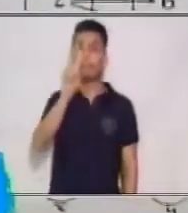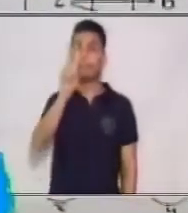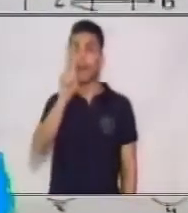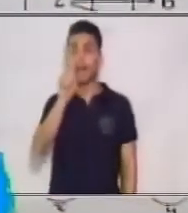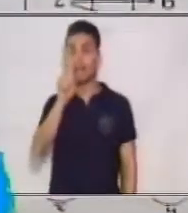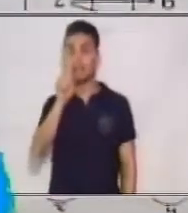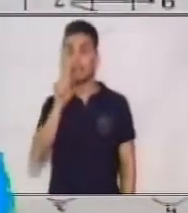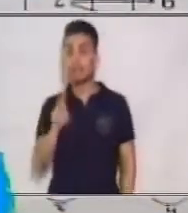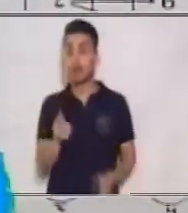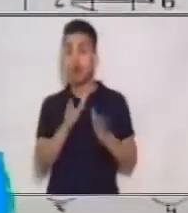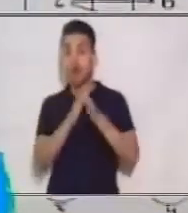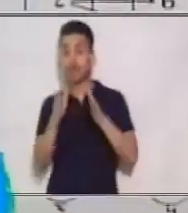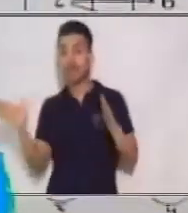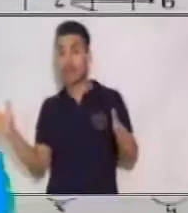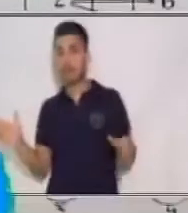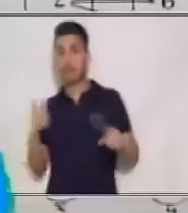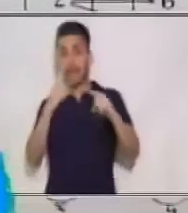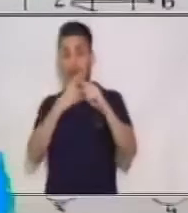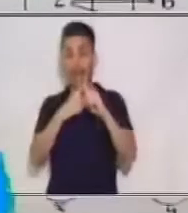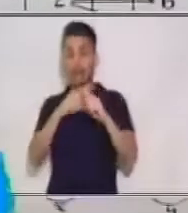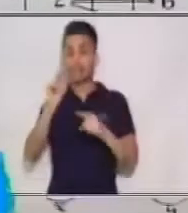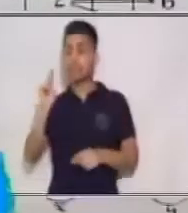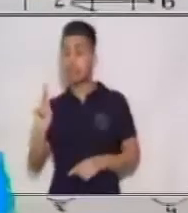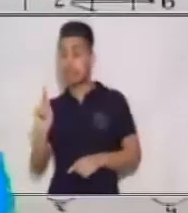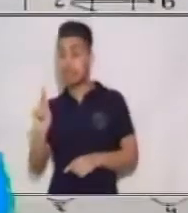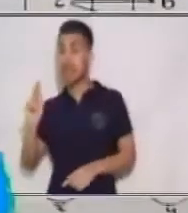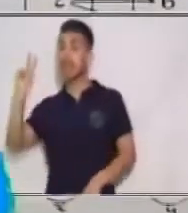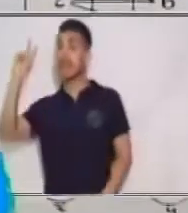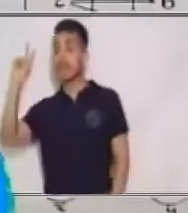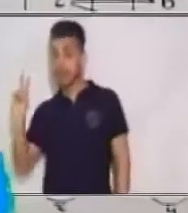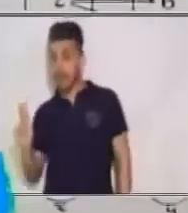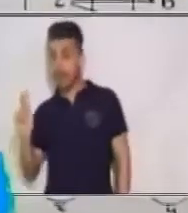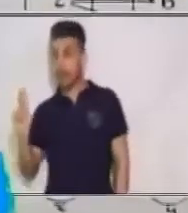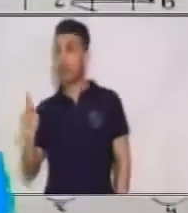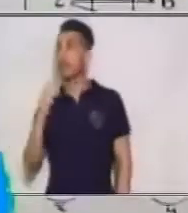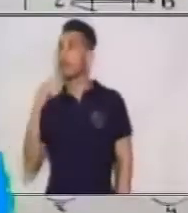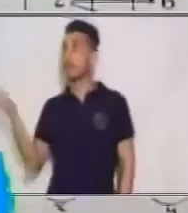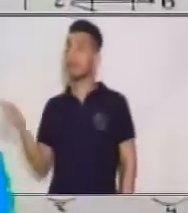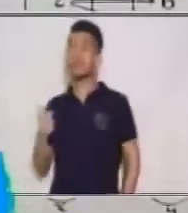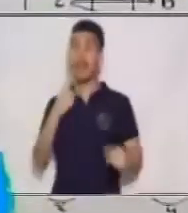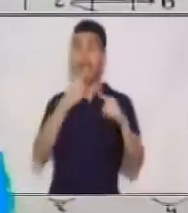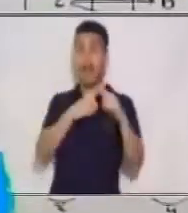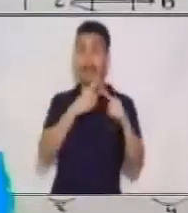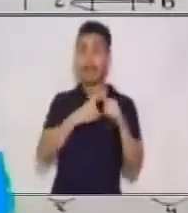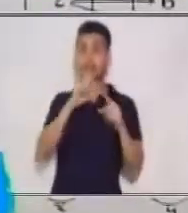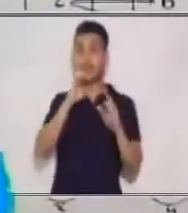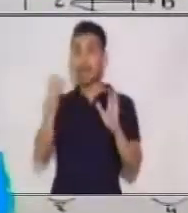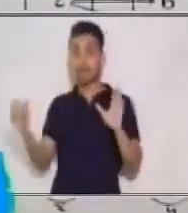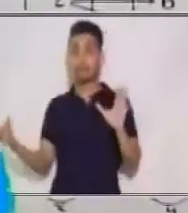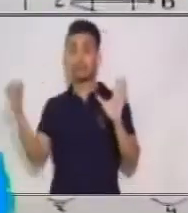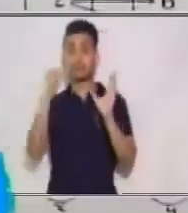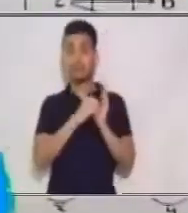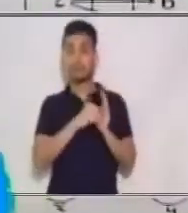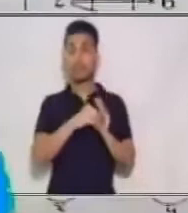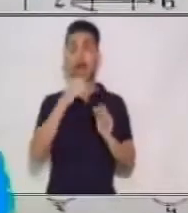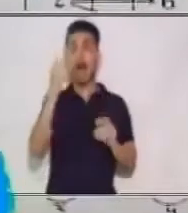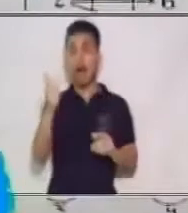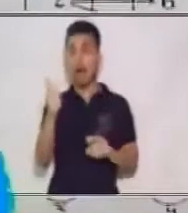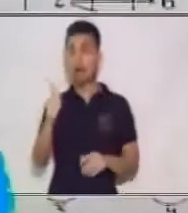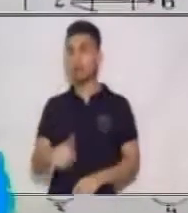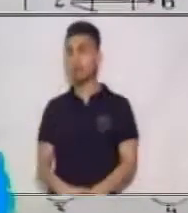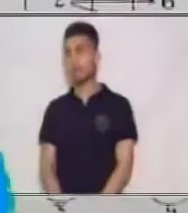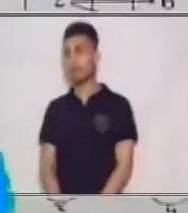X y Y, donde X es un elemento del conjunto A. Bueno, entonces,